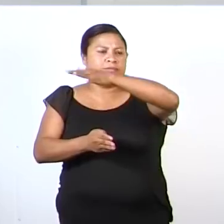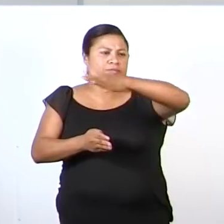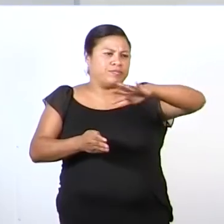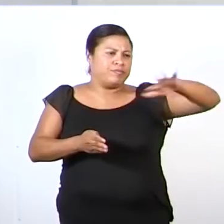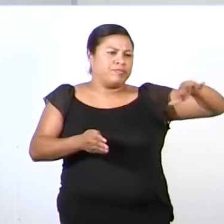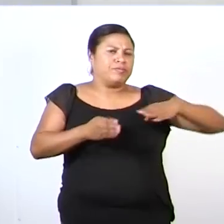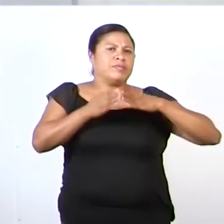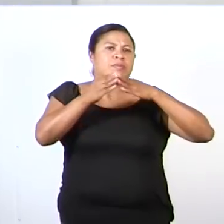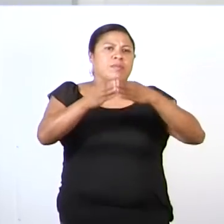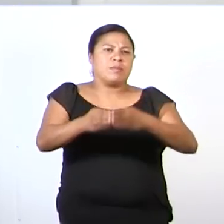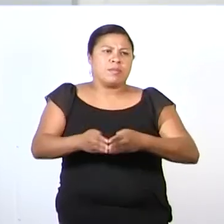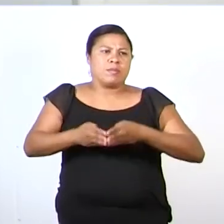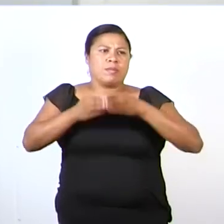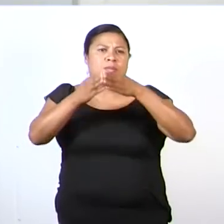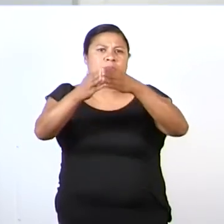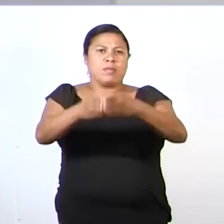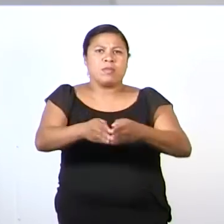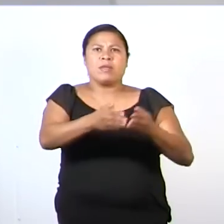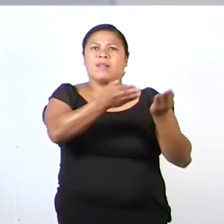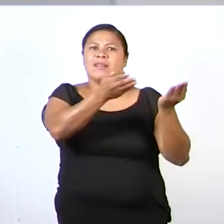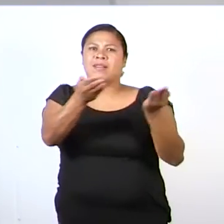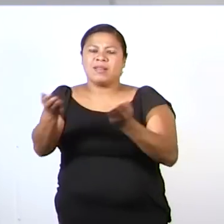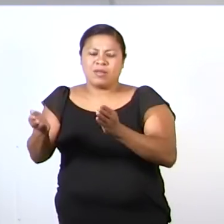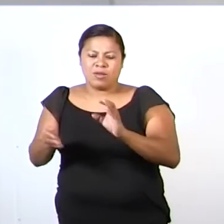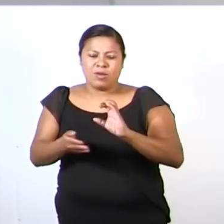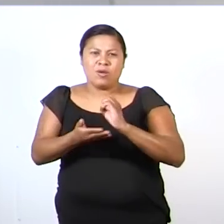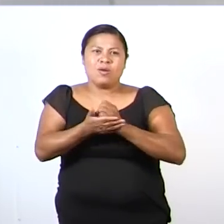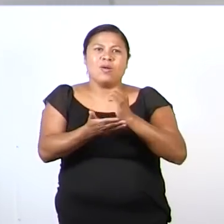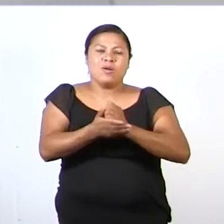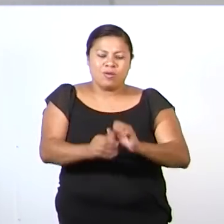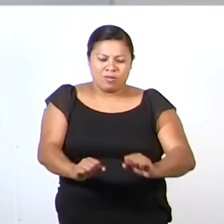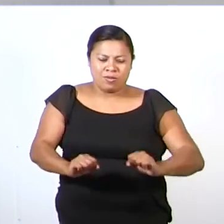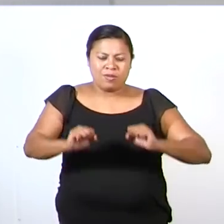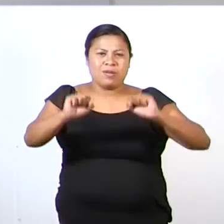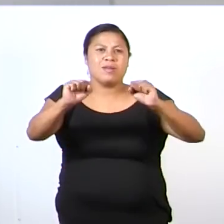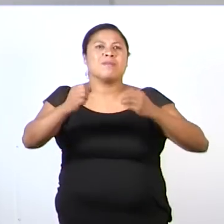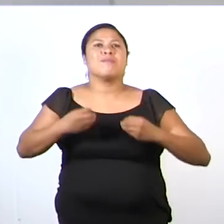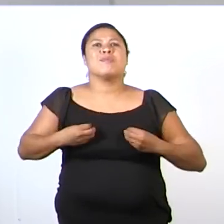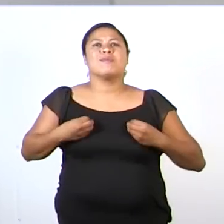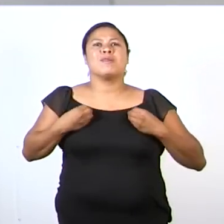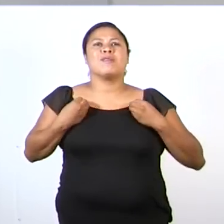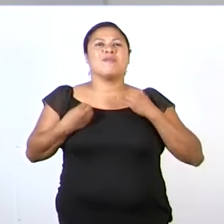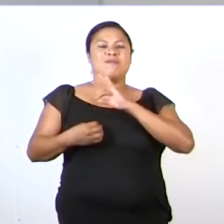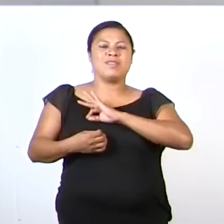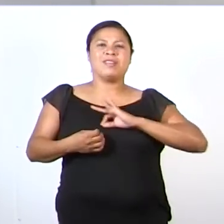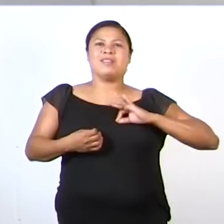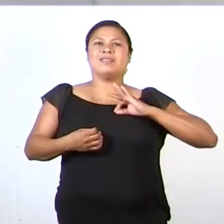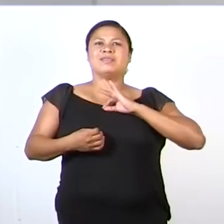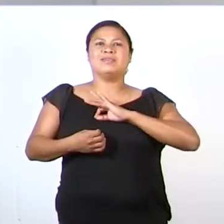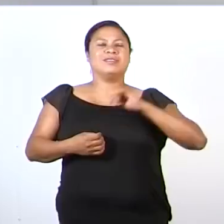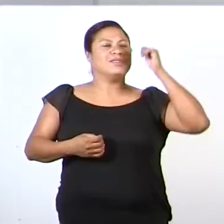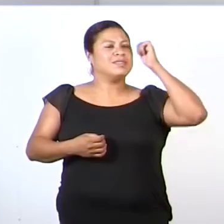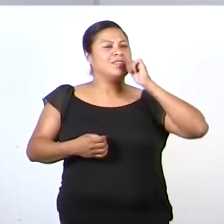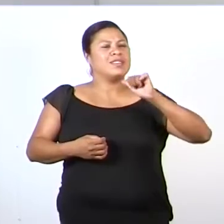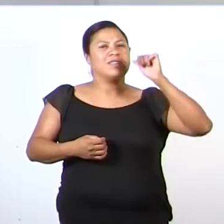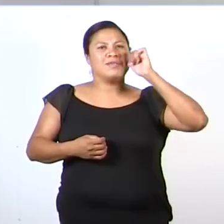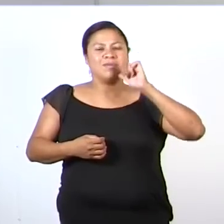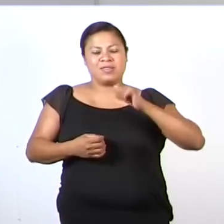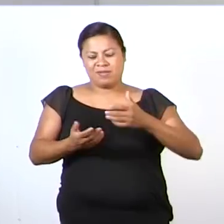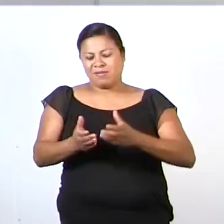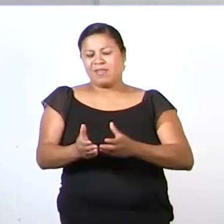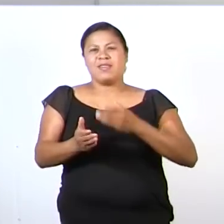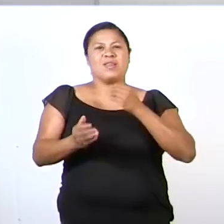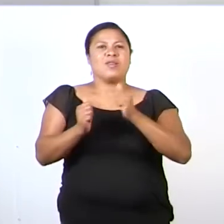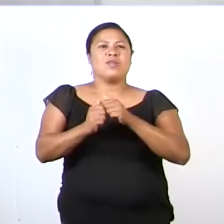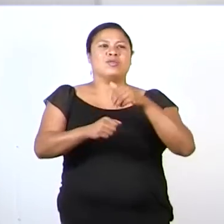llegaron con el gran tesoro. Vivieron muy felices por siempre, disfrutando sus números de